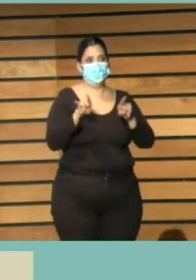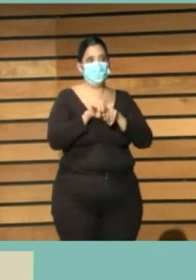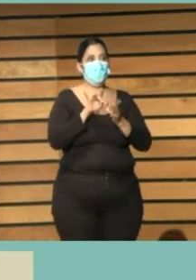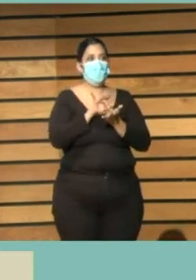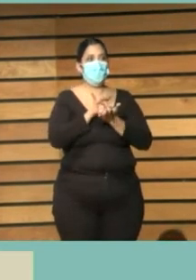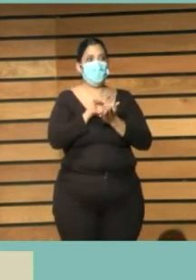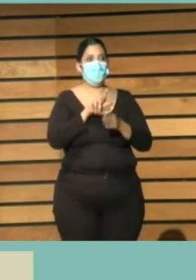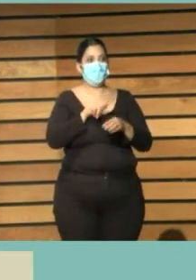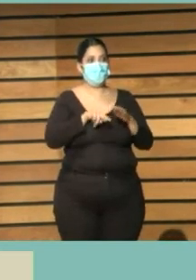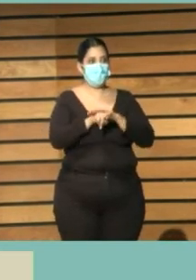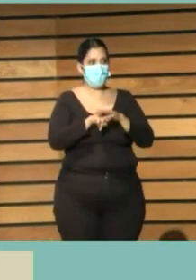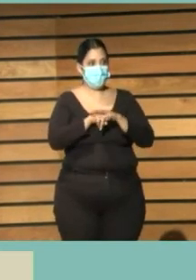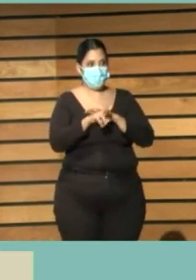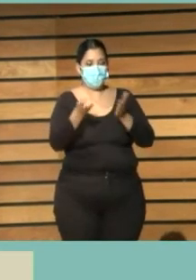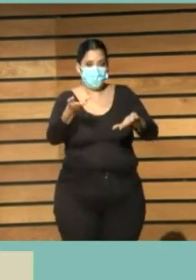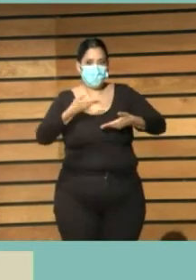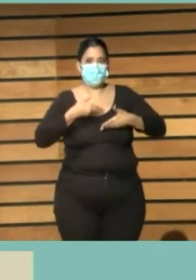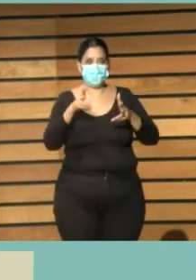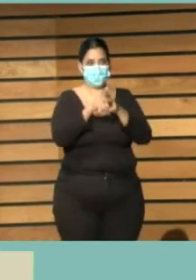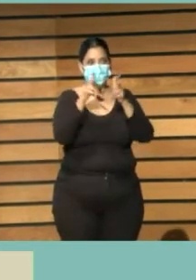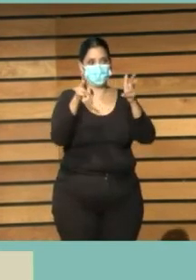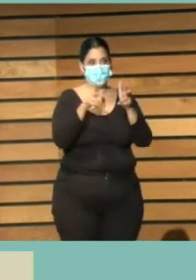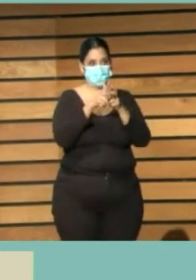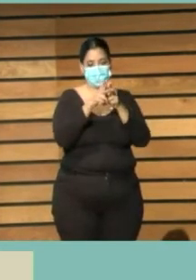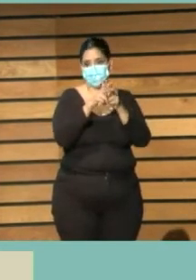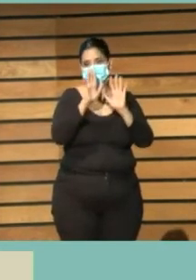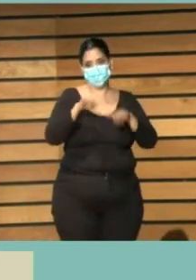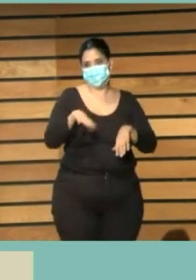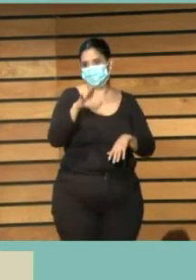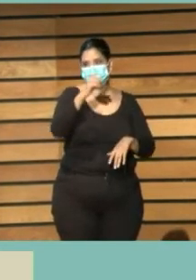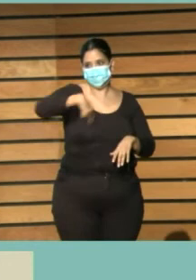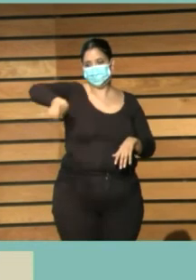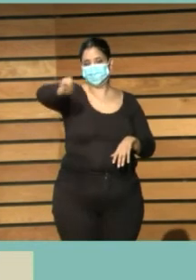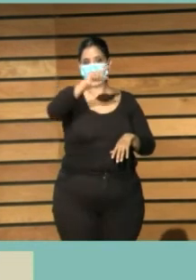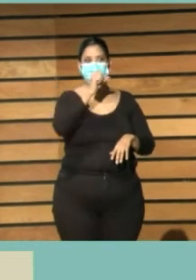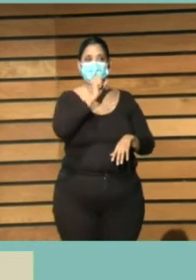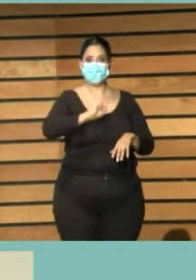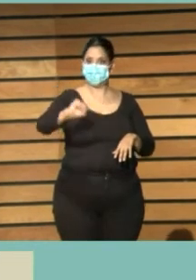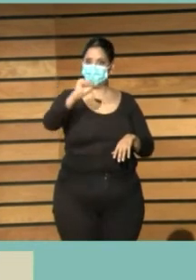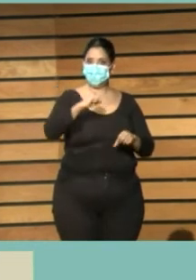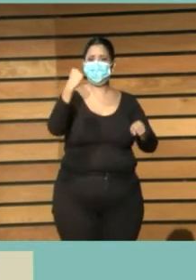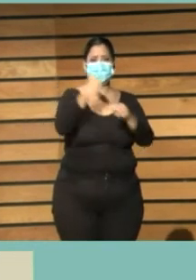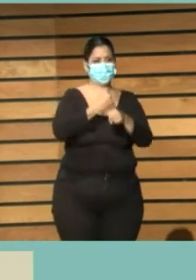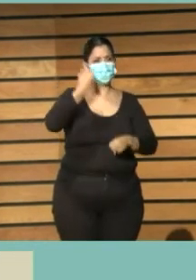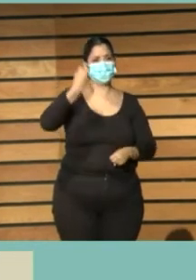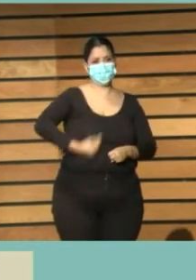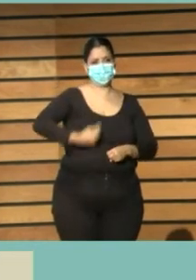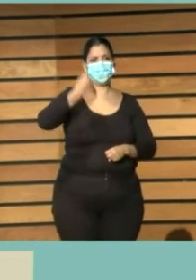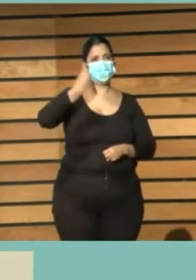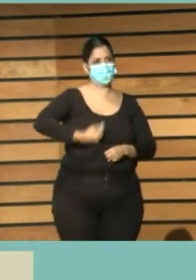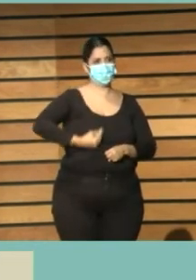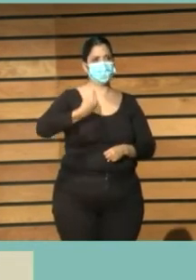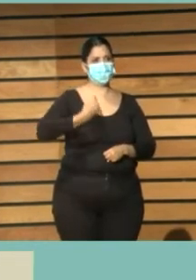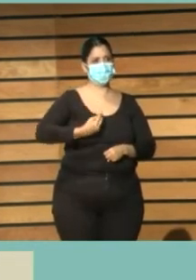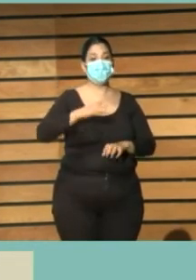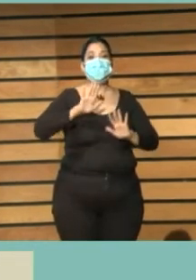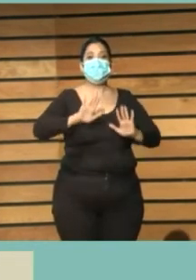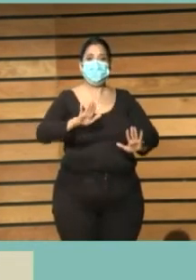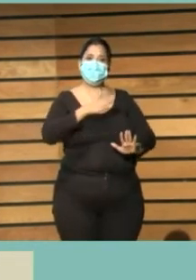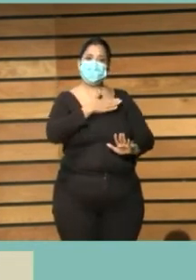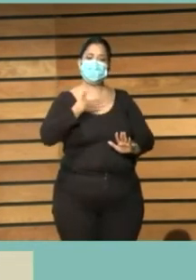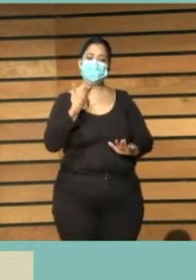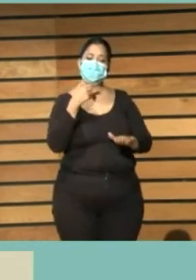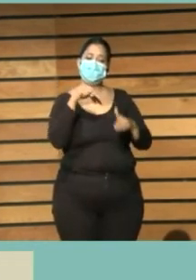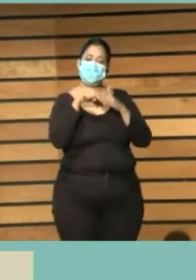servicios públicos maravillosos que somos que hacemos muy buen trabajo pero yo quería andar un poquito